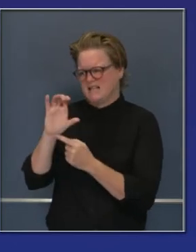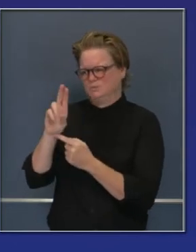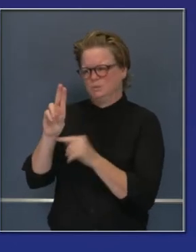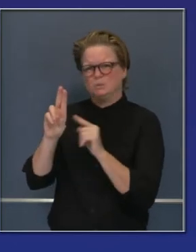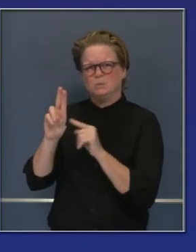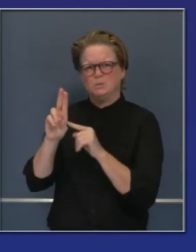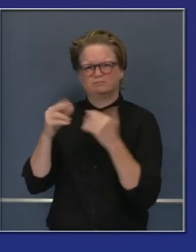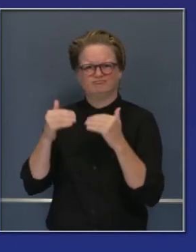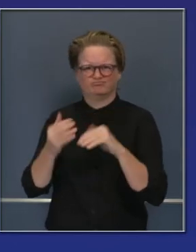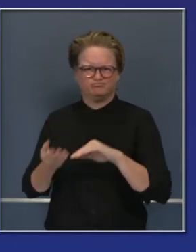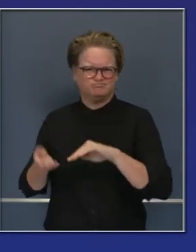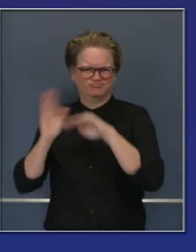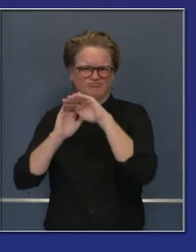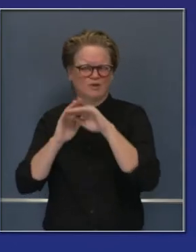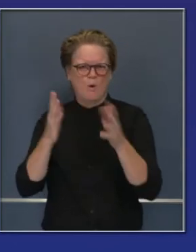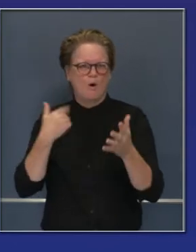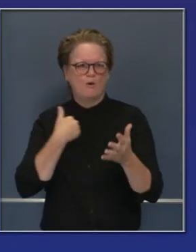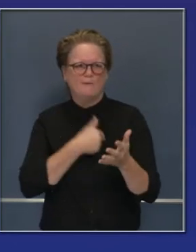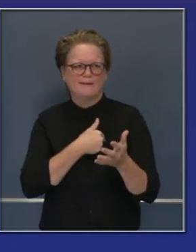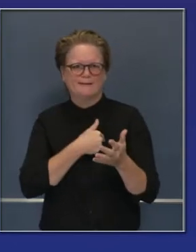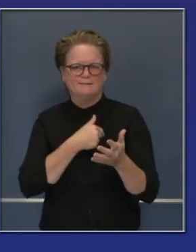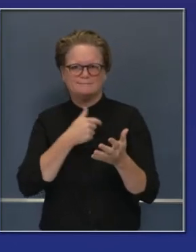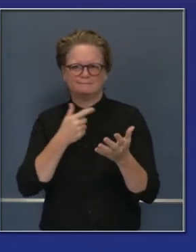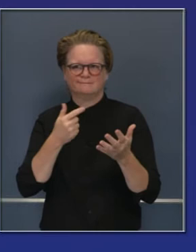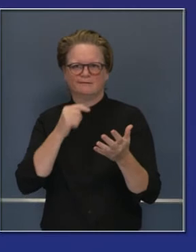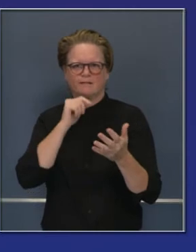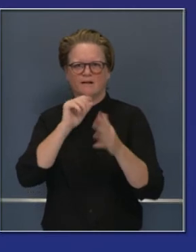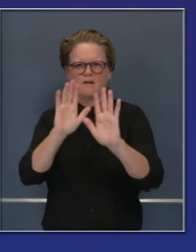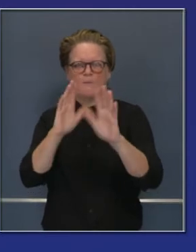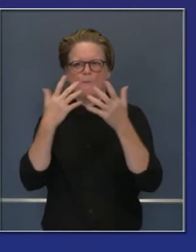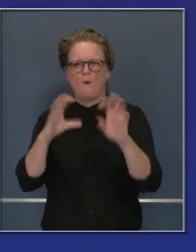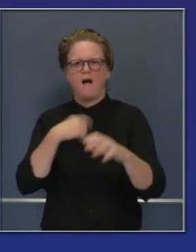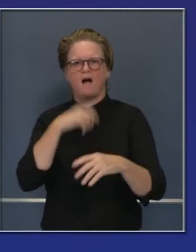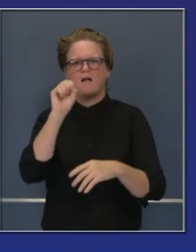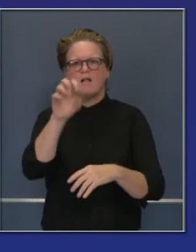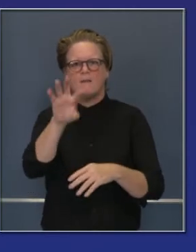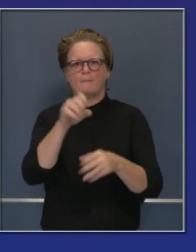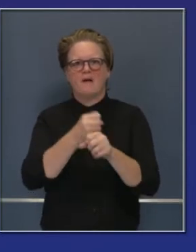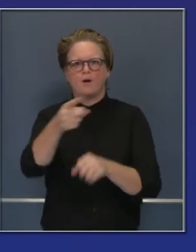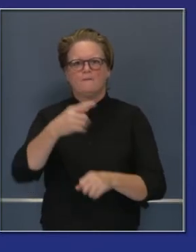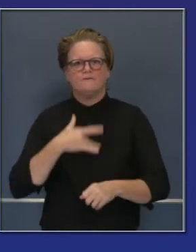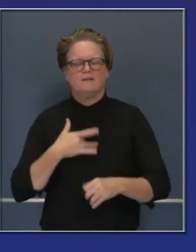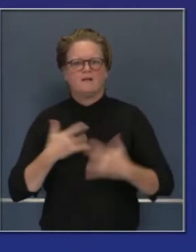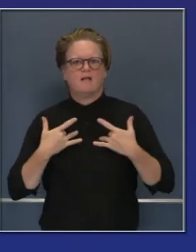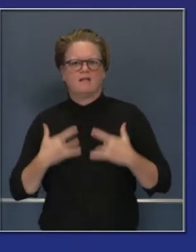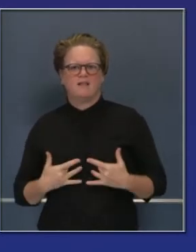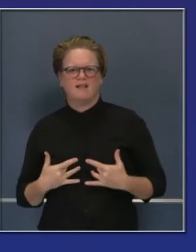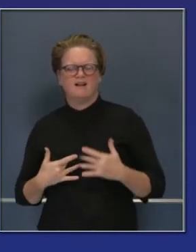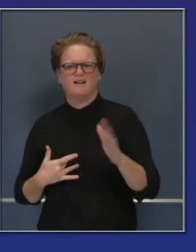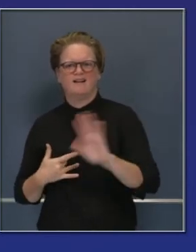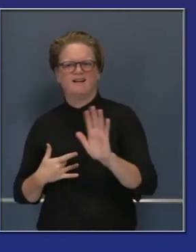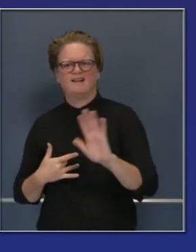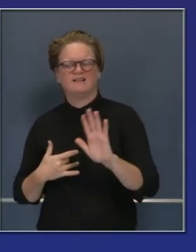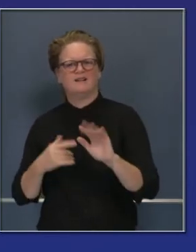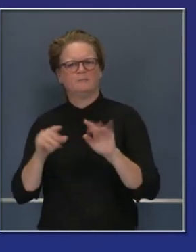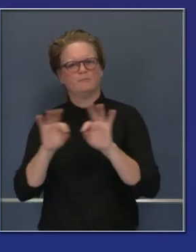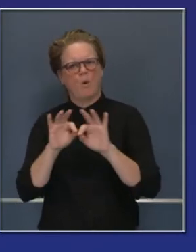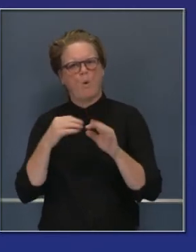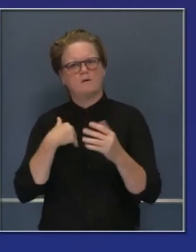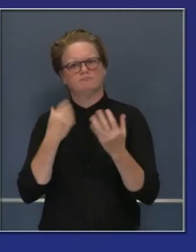porque todos están en ascenso. Seguiremos marchando hacia el frente con nuestra postura